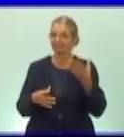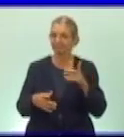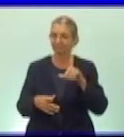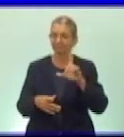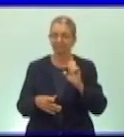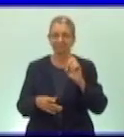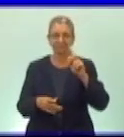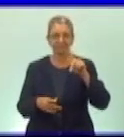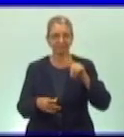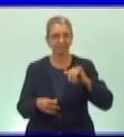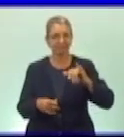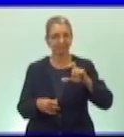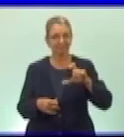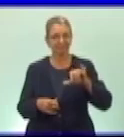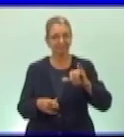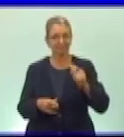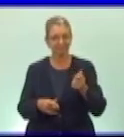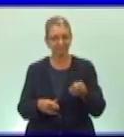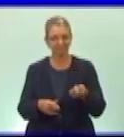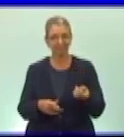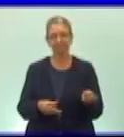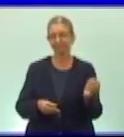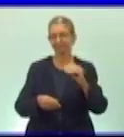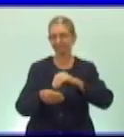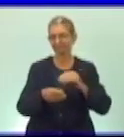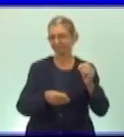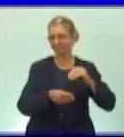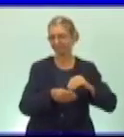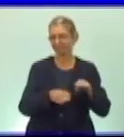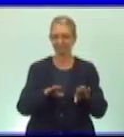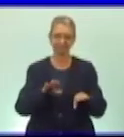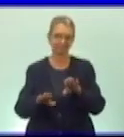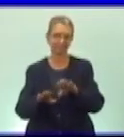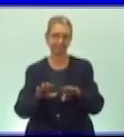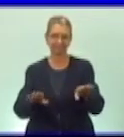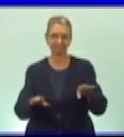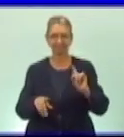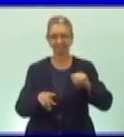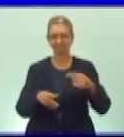localidad, lo que podrá anexar al álbum de la patria después.